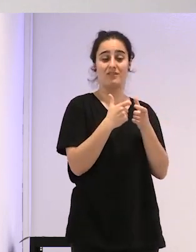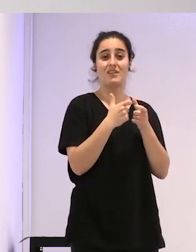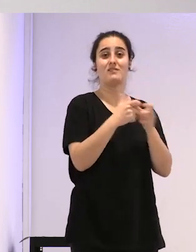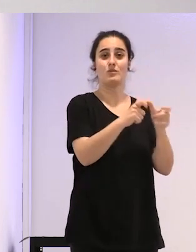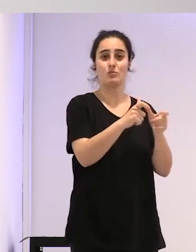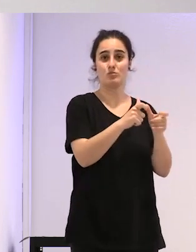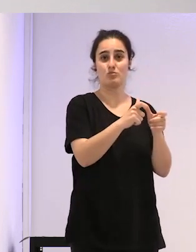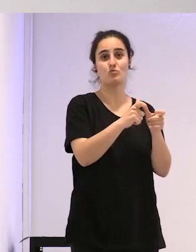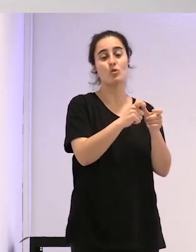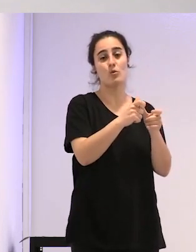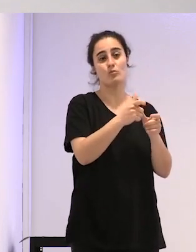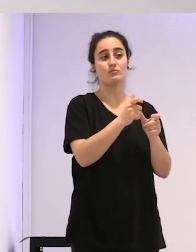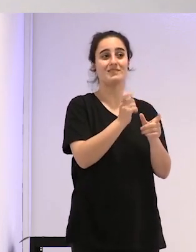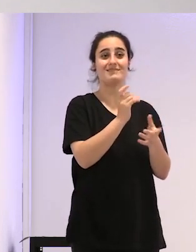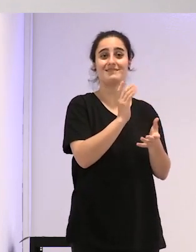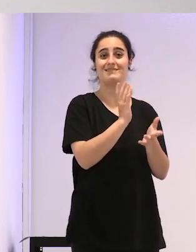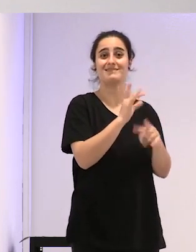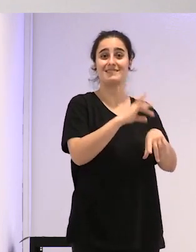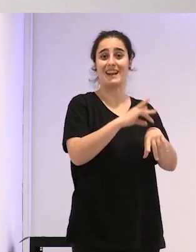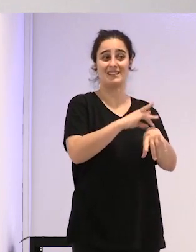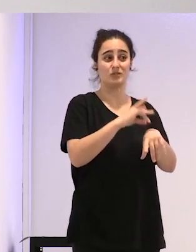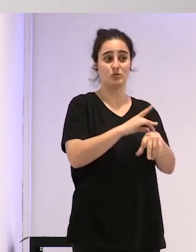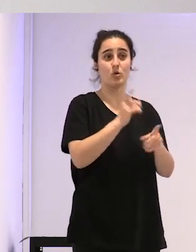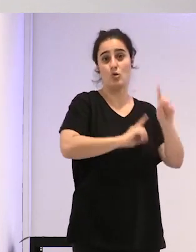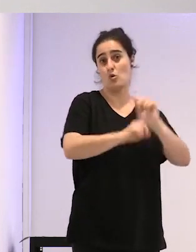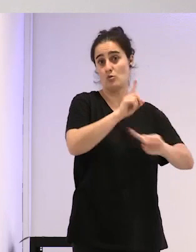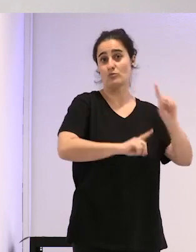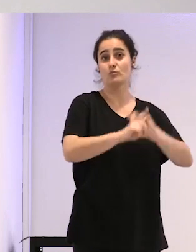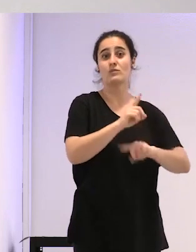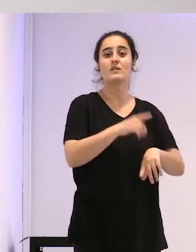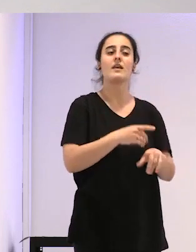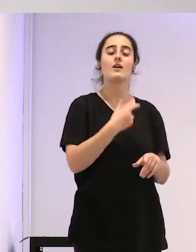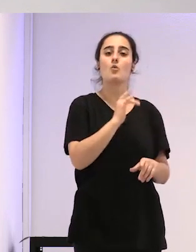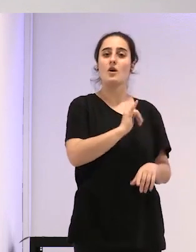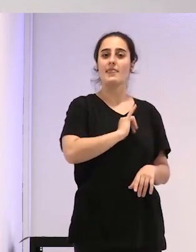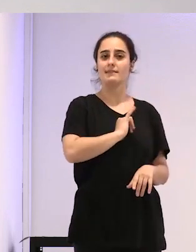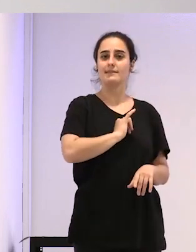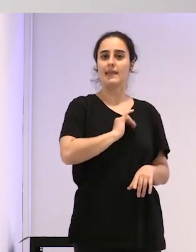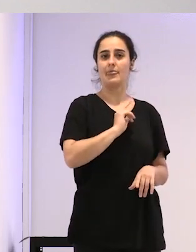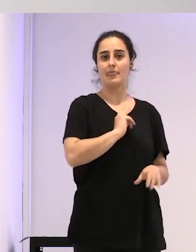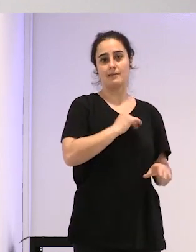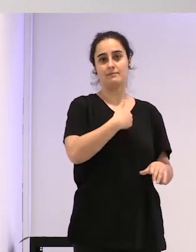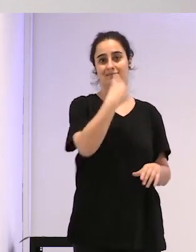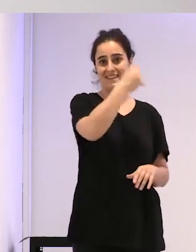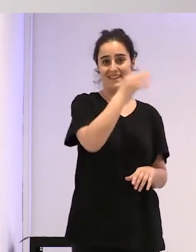género existente y vigente en el Estado a nivel general.